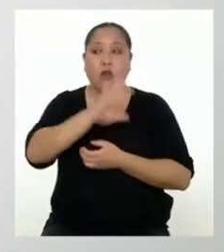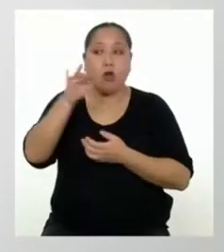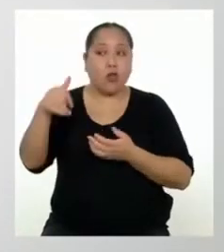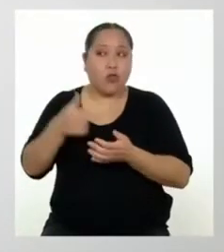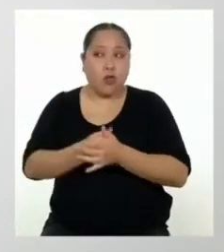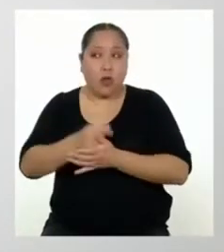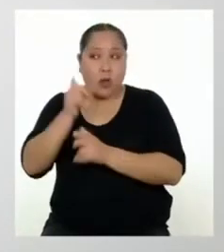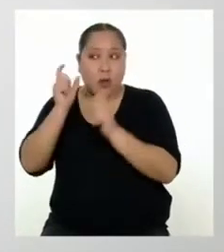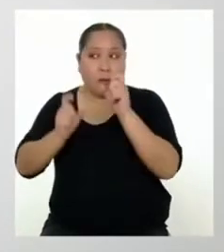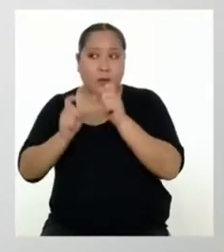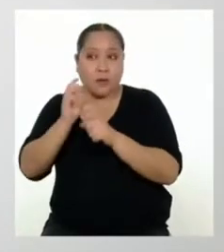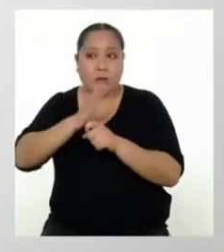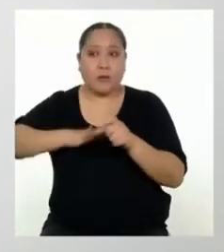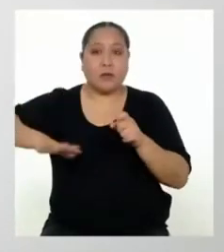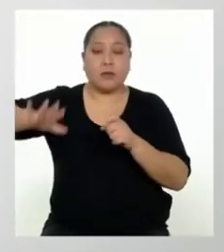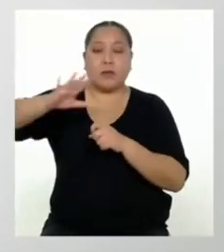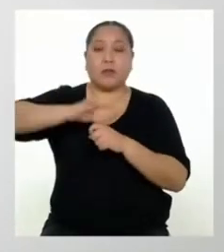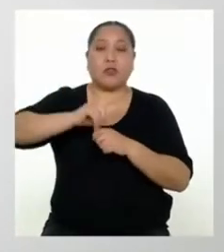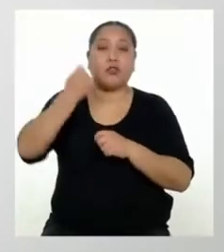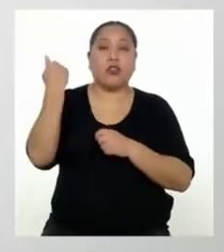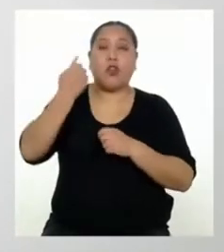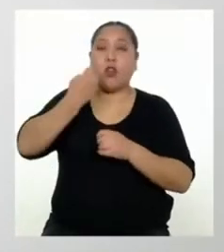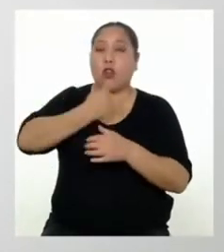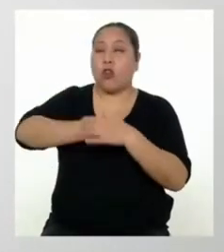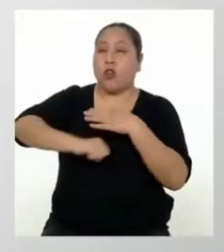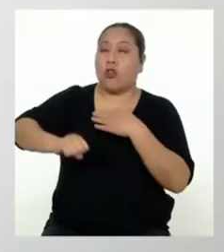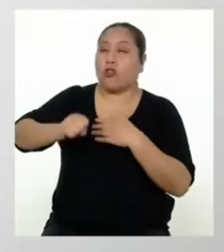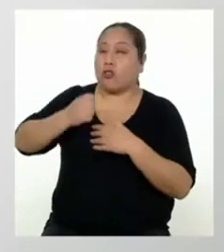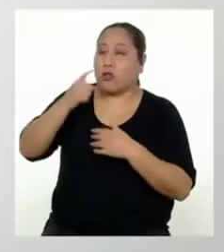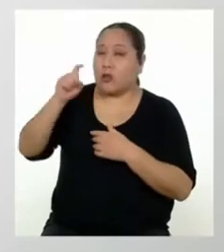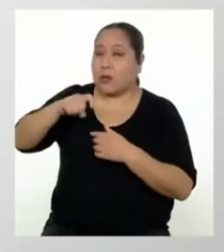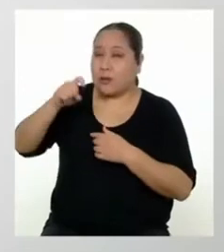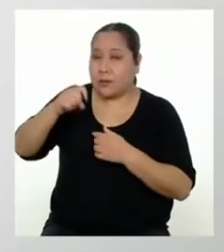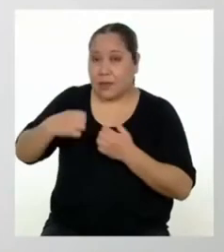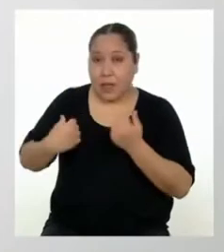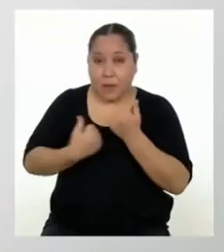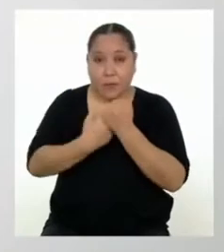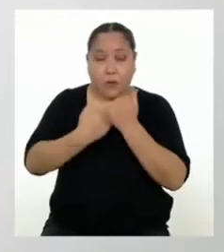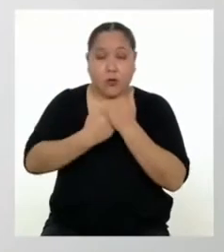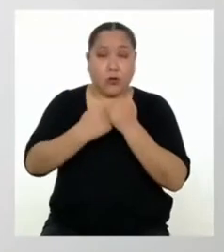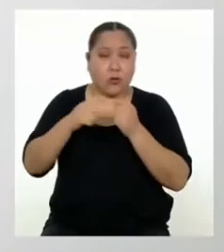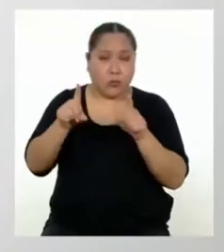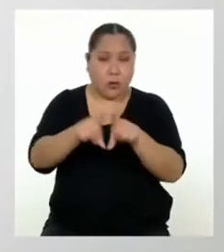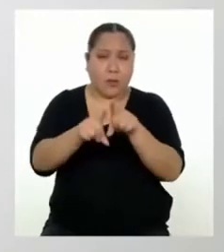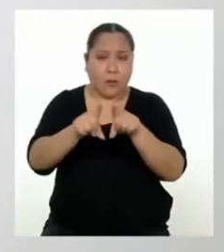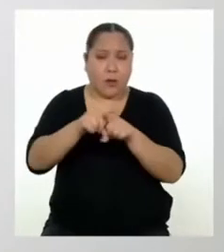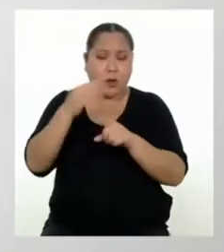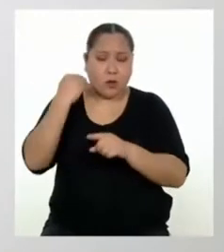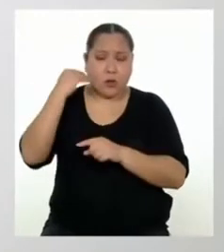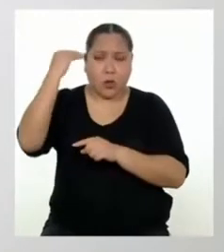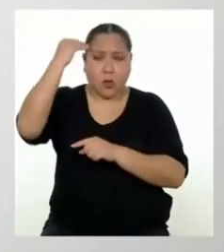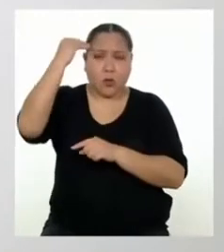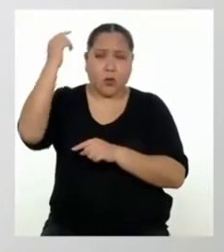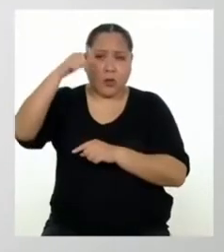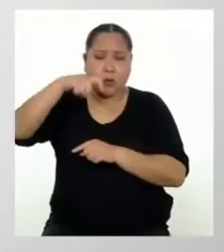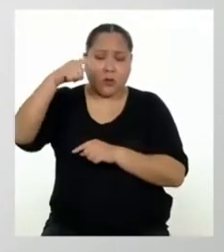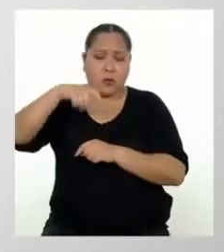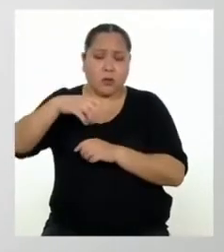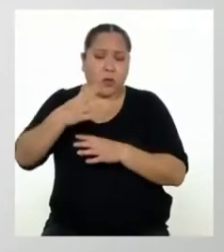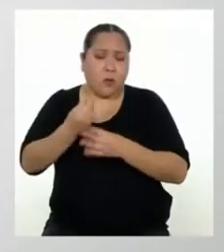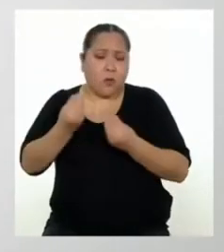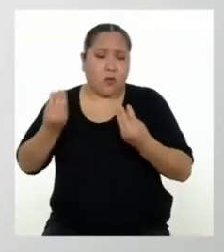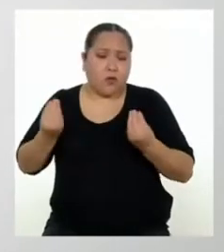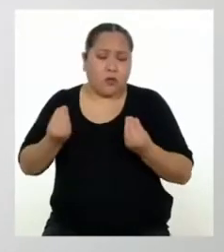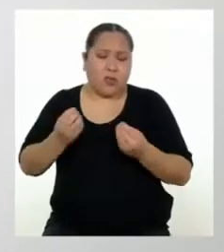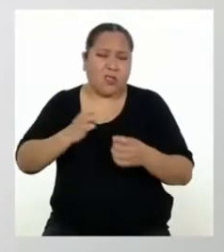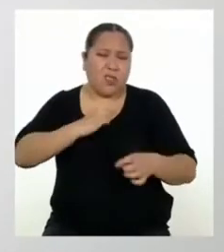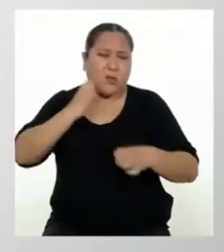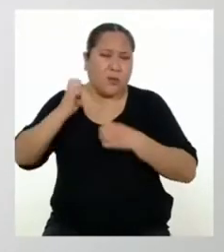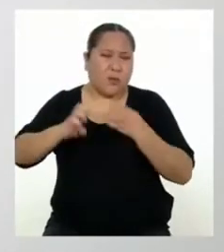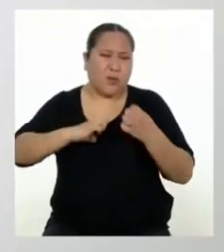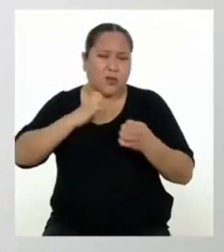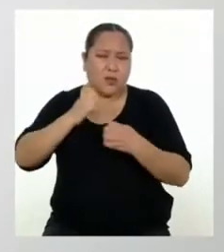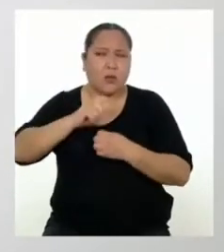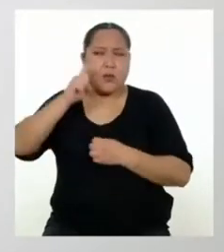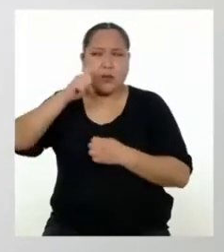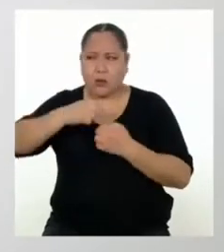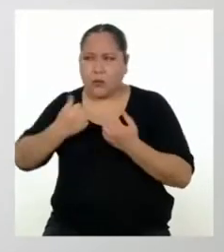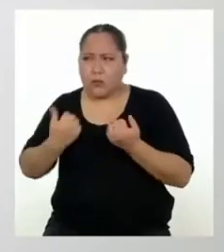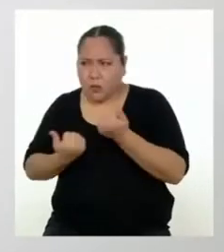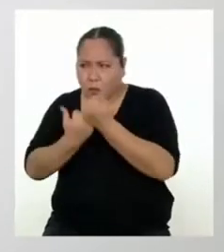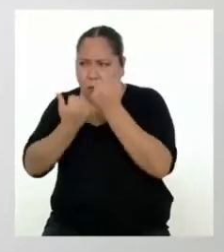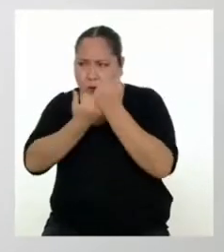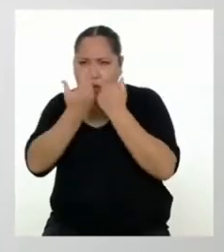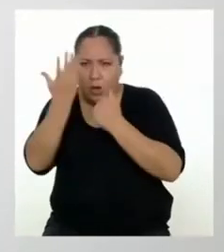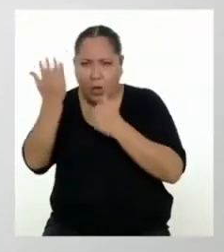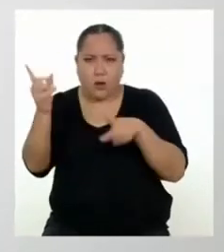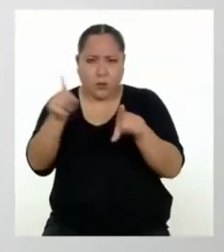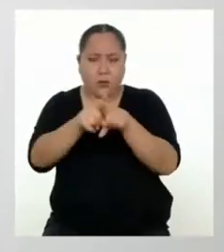todos en casa. No solo los hijos necesitan apoyo. A veces los mismos adultos pueden experimentar muchas emociones y debemos estar ahí